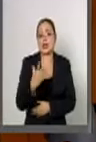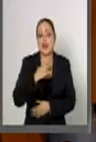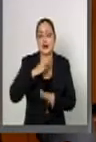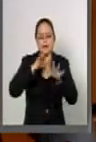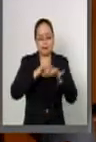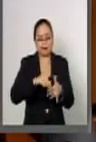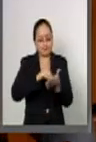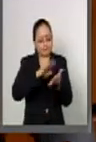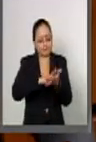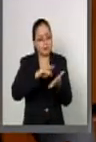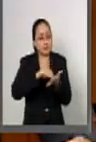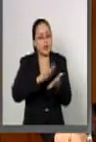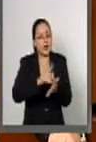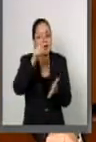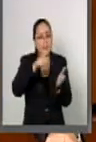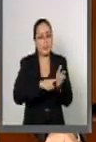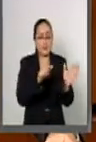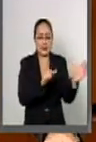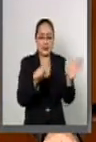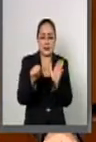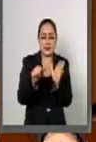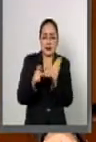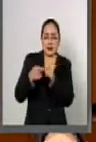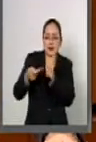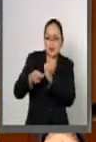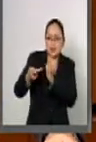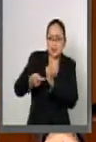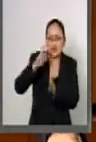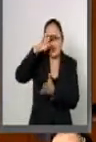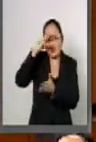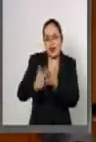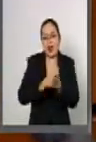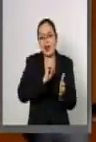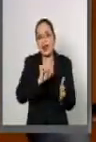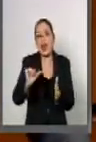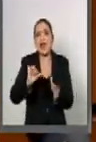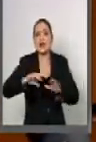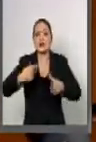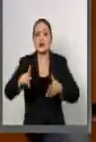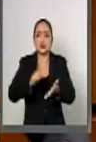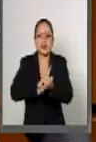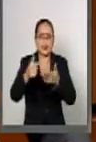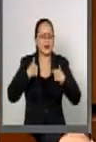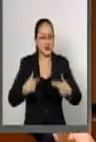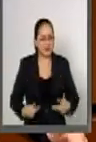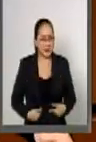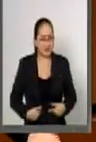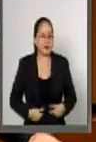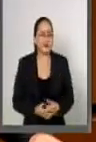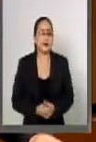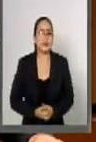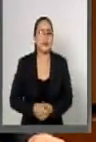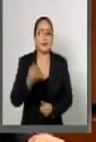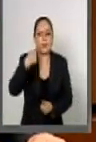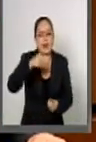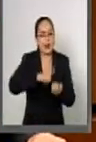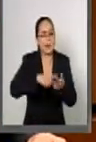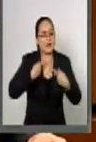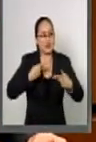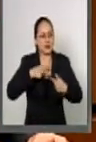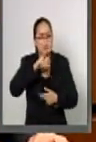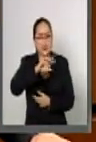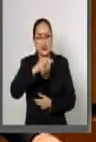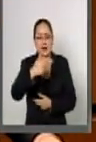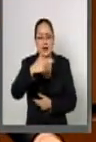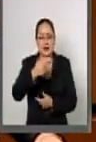registrado más de 1.600 hechos relacionados con violaciones a los derechos humanos de las personas que tienen